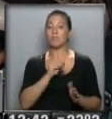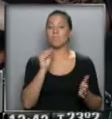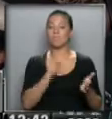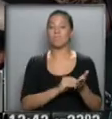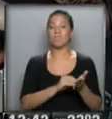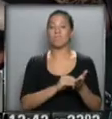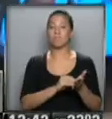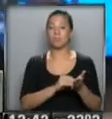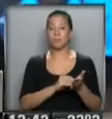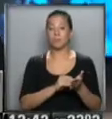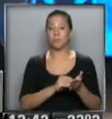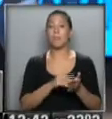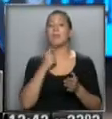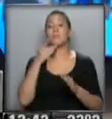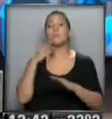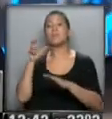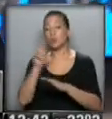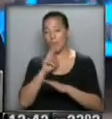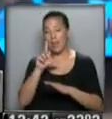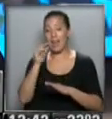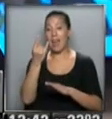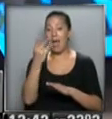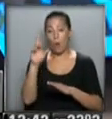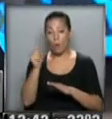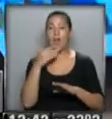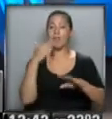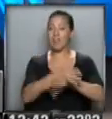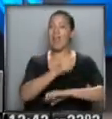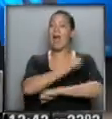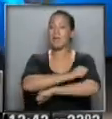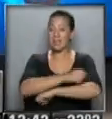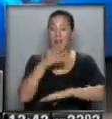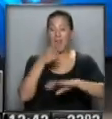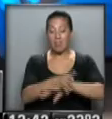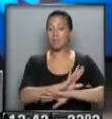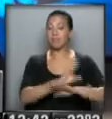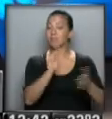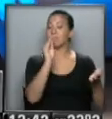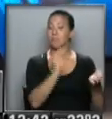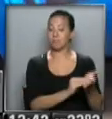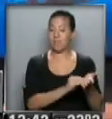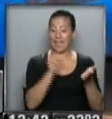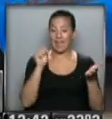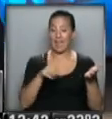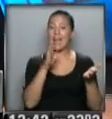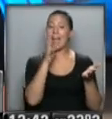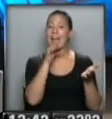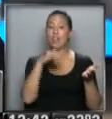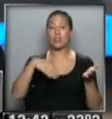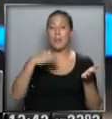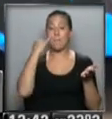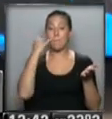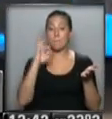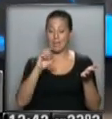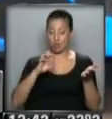Laura fue a la oficina de Avellaneda, registró y a partir de este mes, concretamente a partir del 14 de mayo,